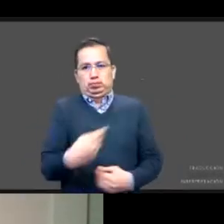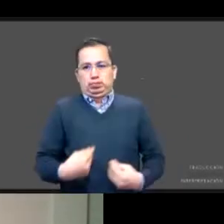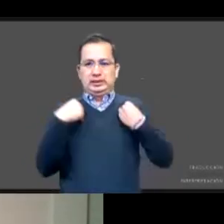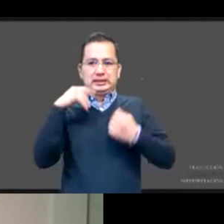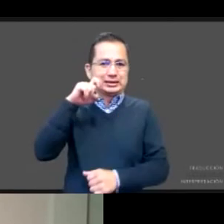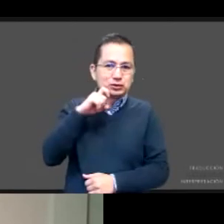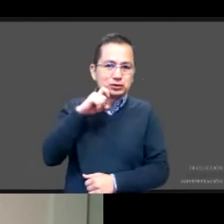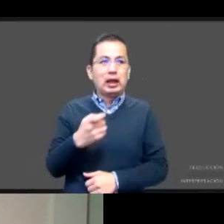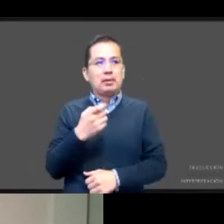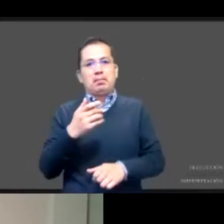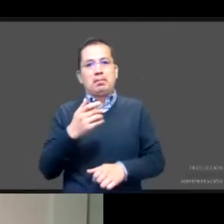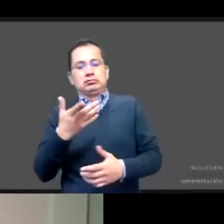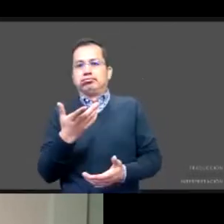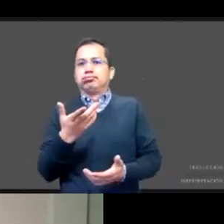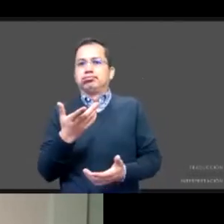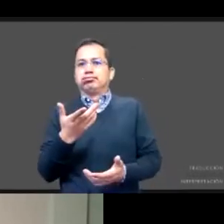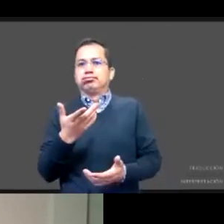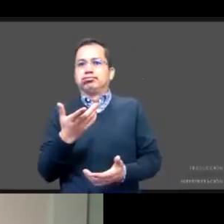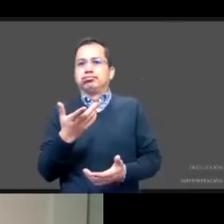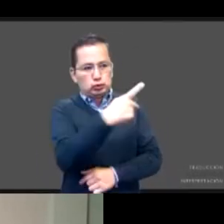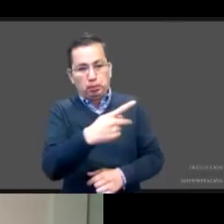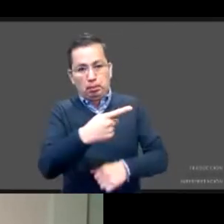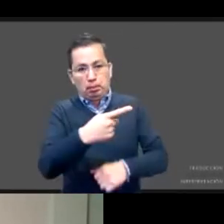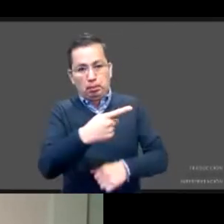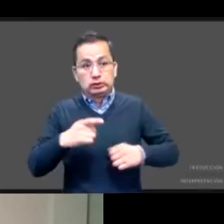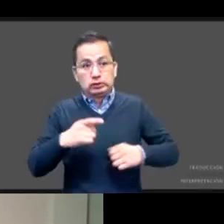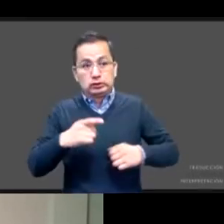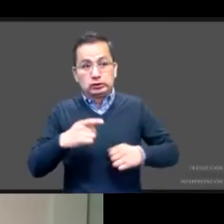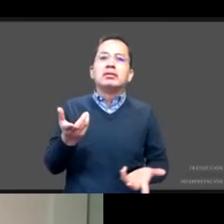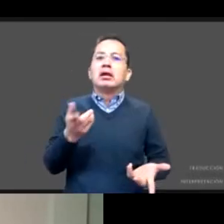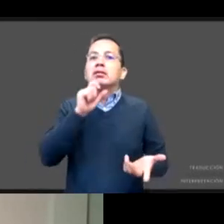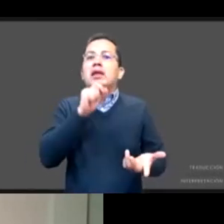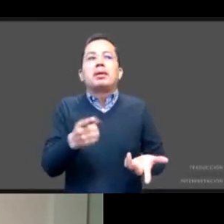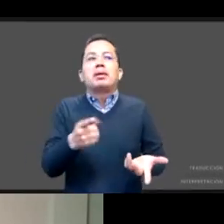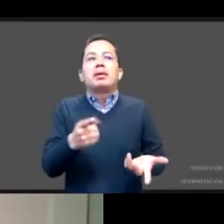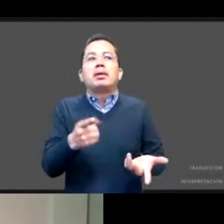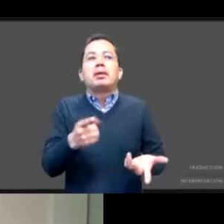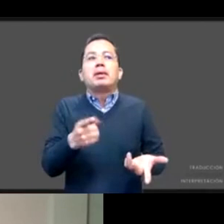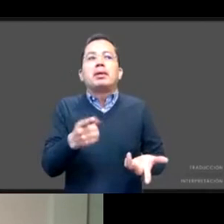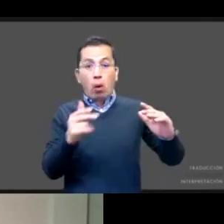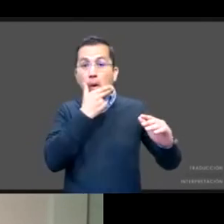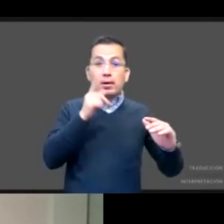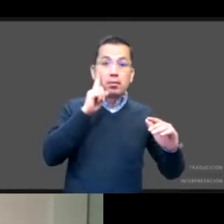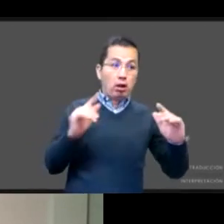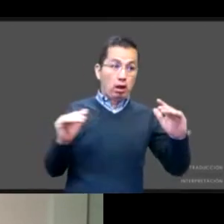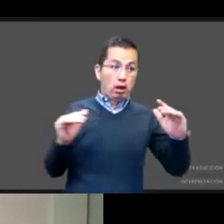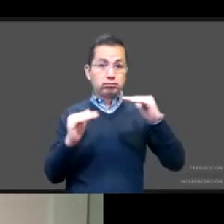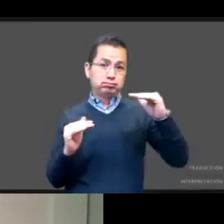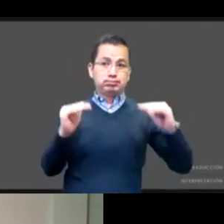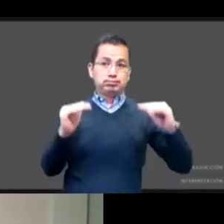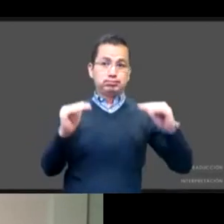le estamos agregando esta profunda desigualdad de género. El video que nos acaba de presentar Valeria muestra algunos de los ejemplos